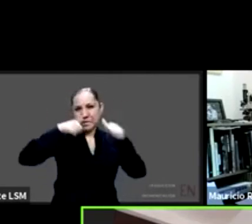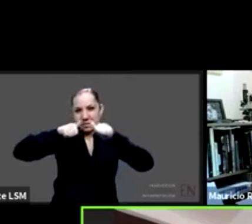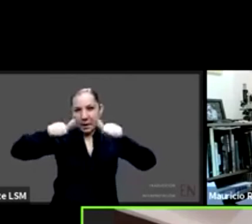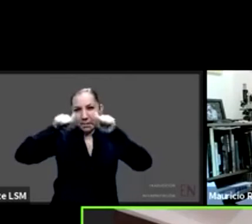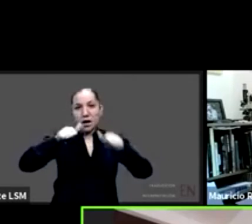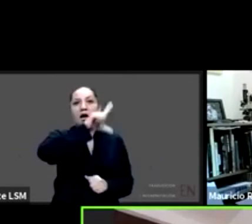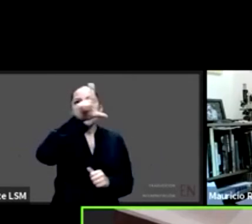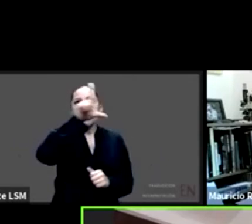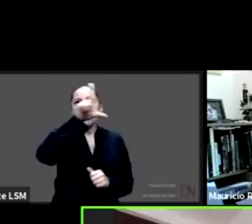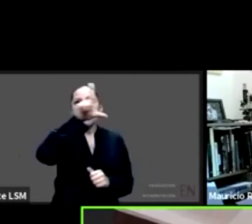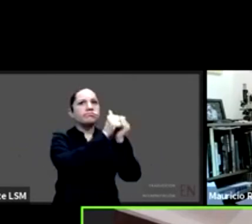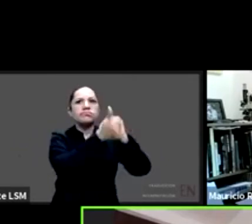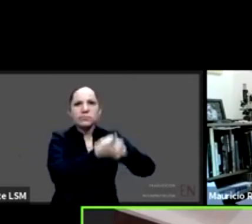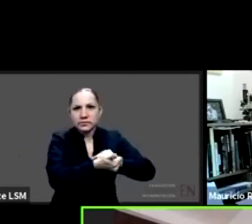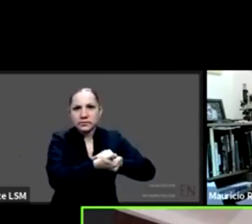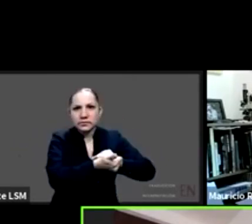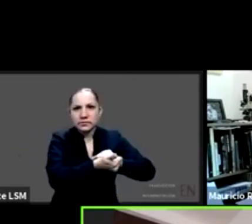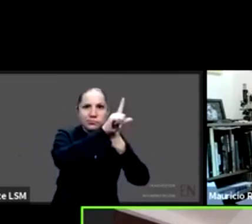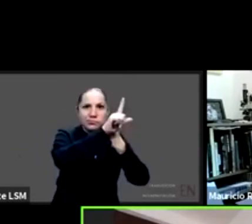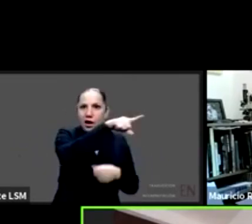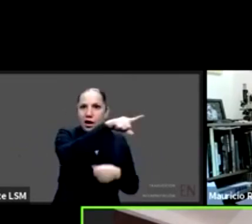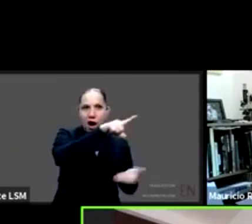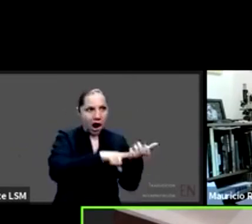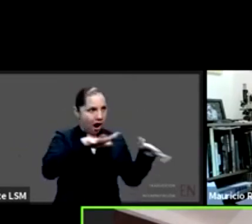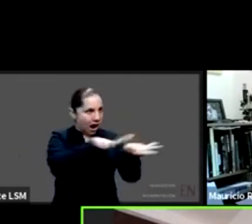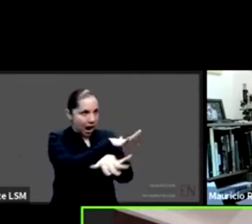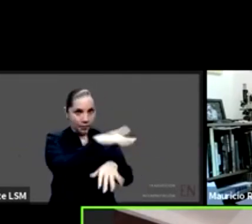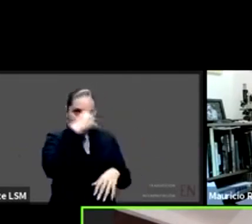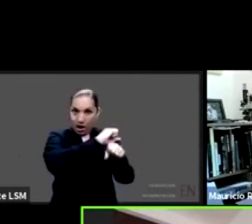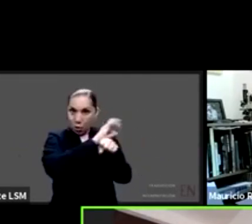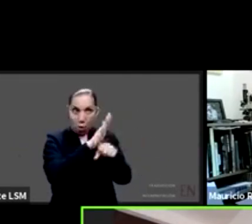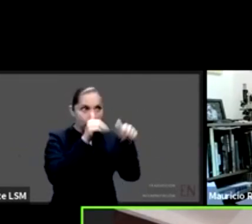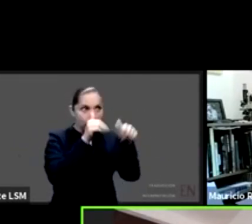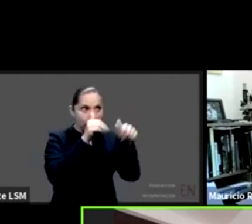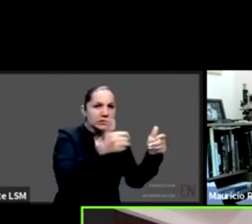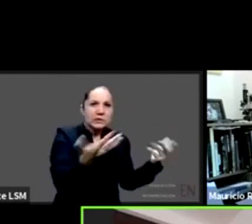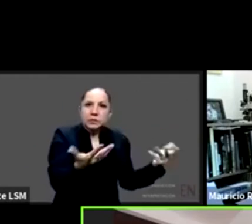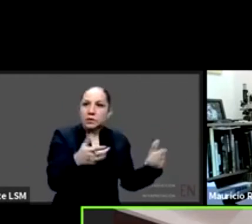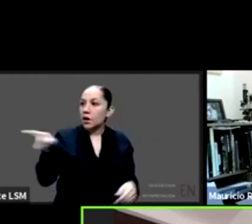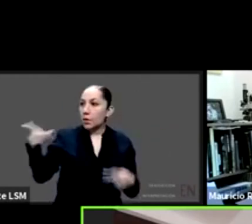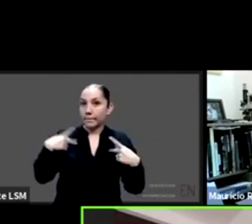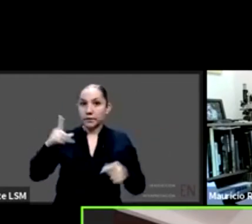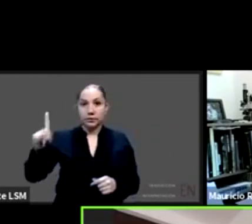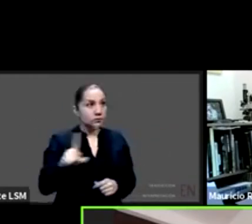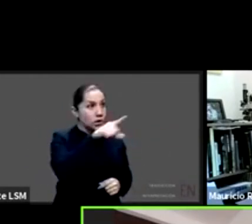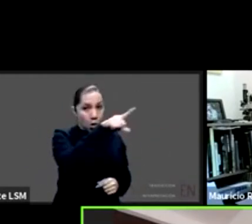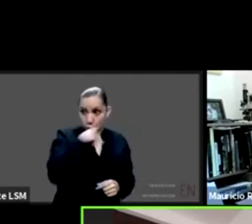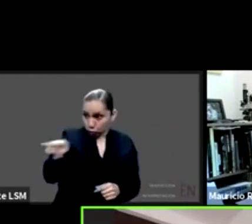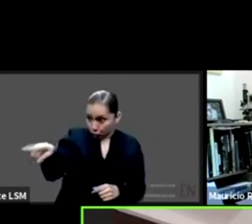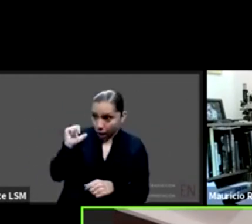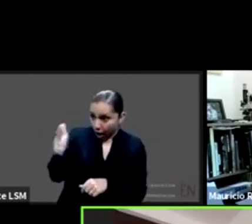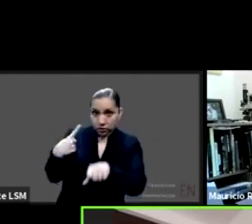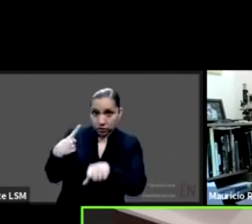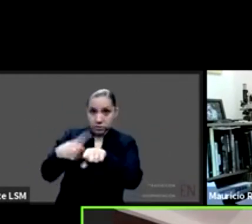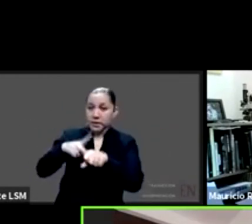que llegas y te dicen si hay síntomas respiratorios entonces se tiene que pasar al área de observación